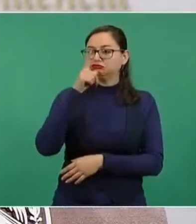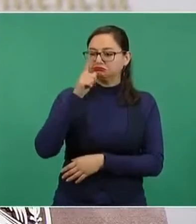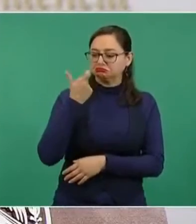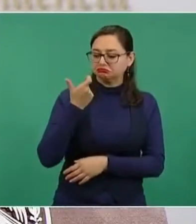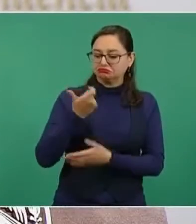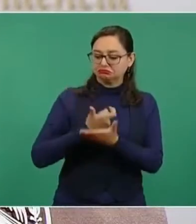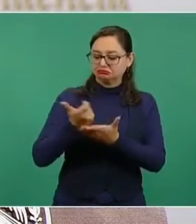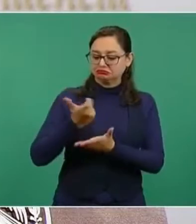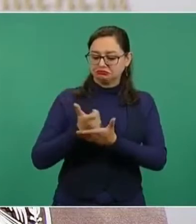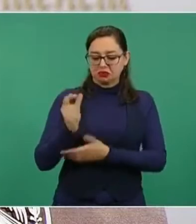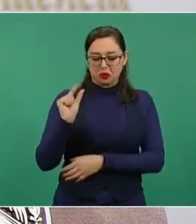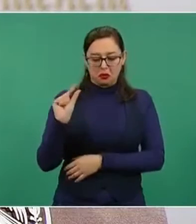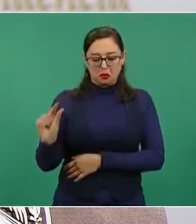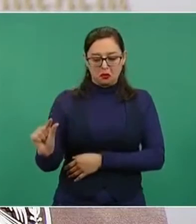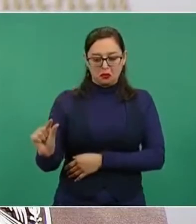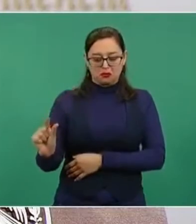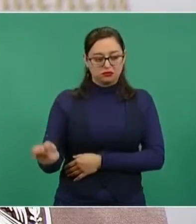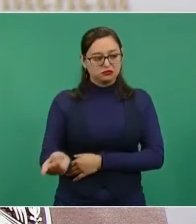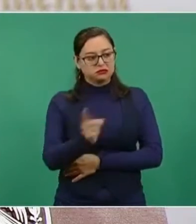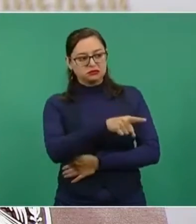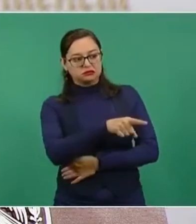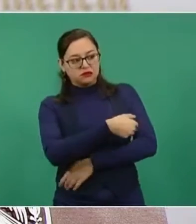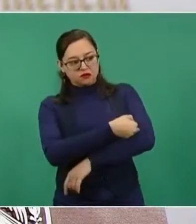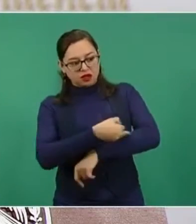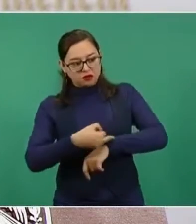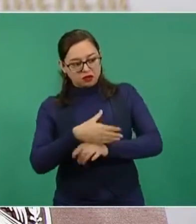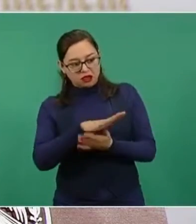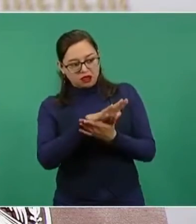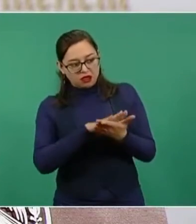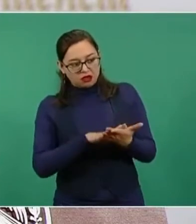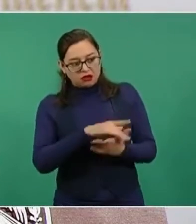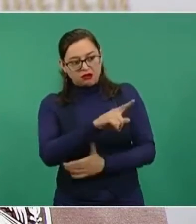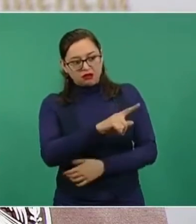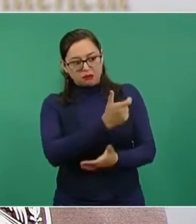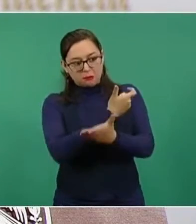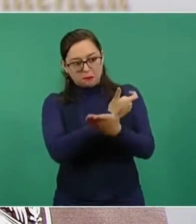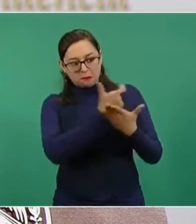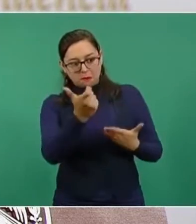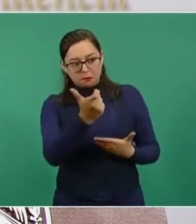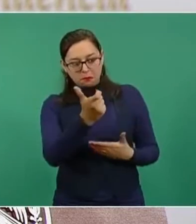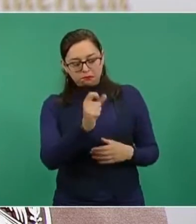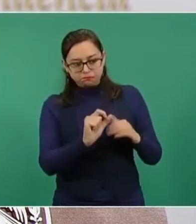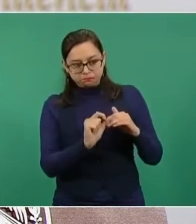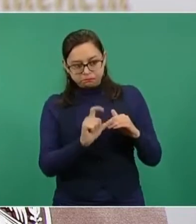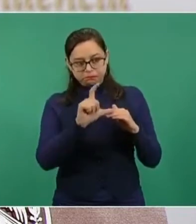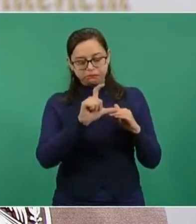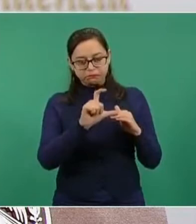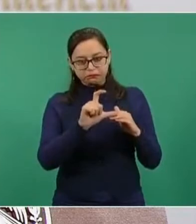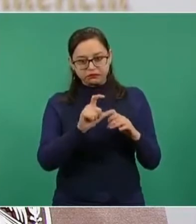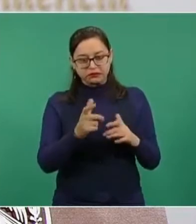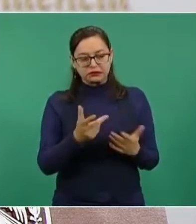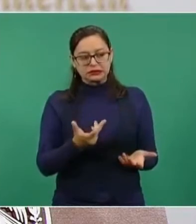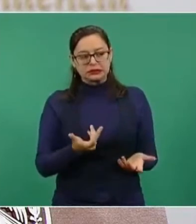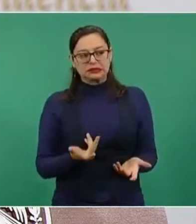luz que una familia de clase media o